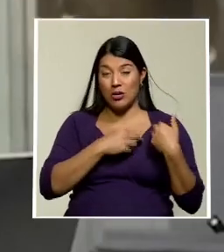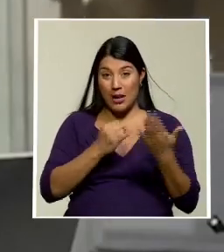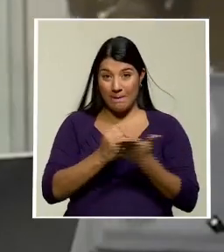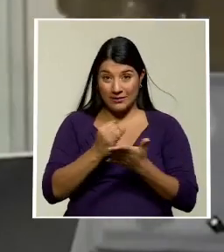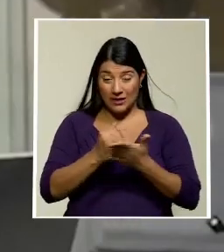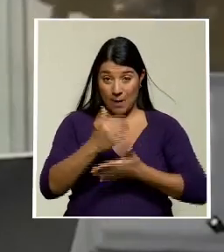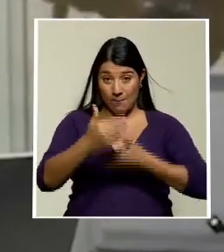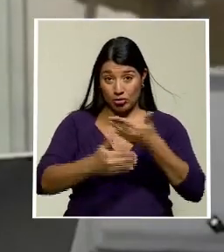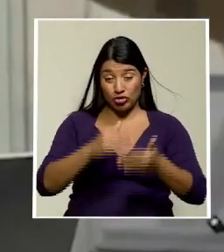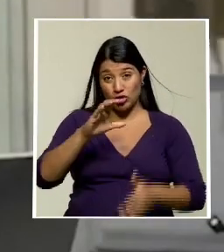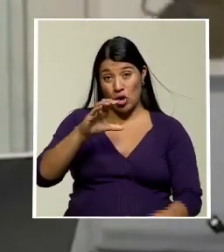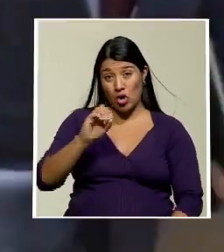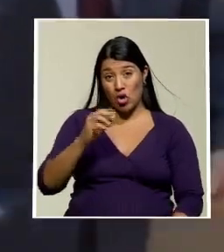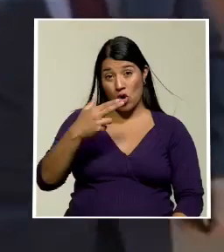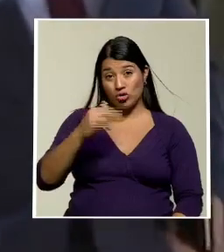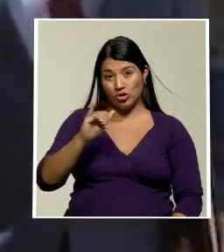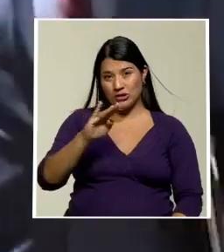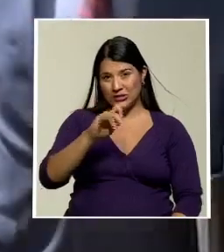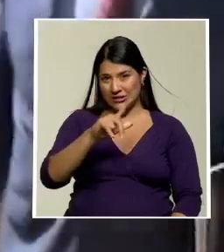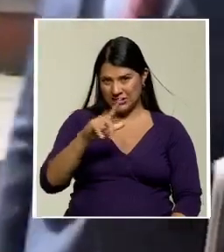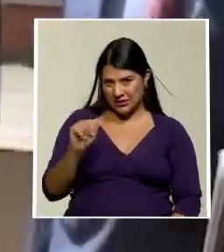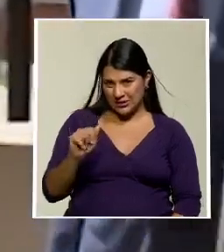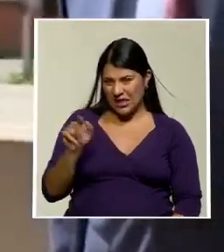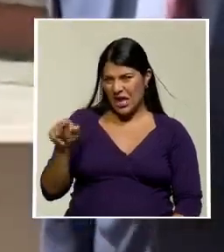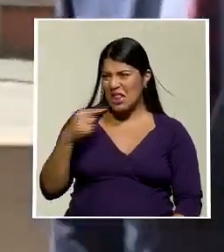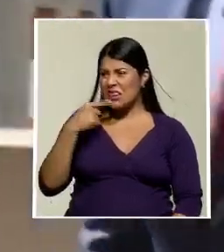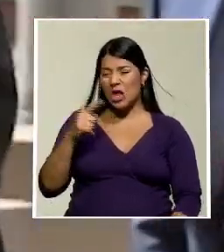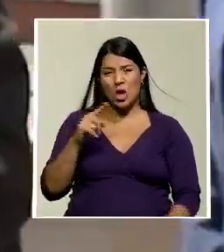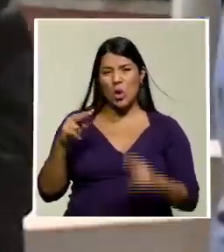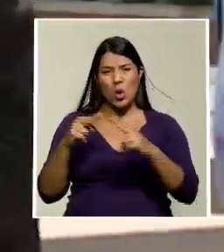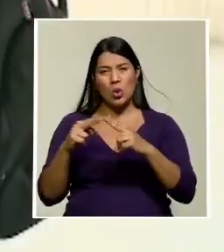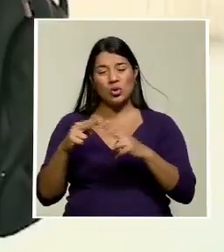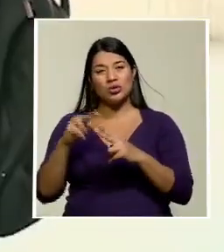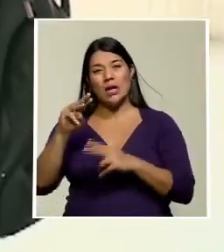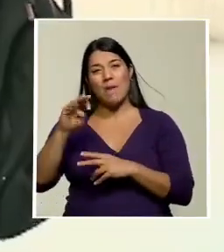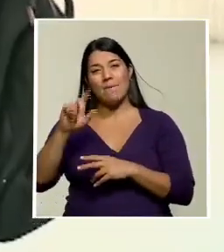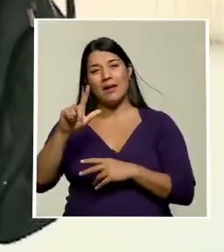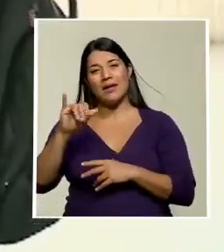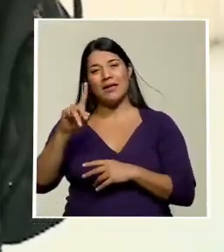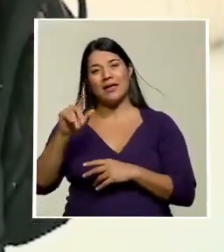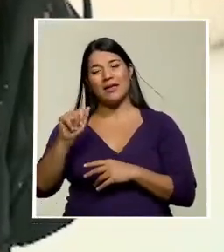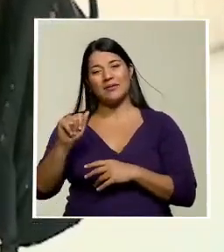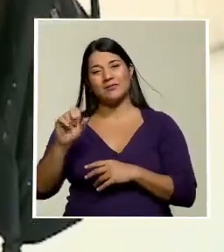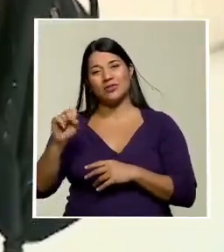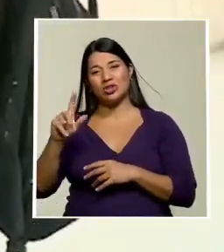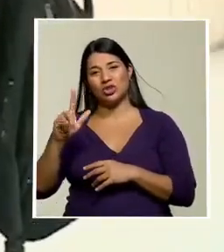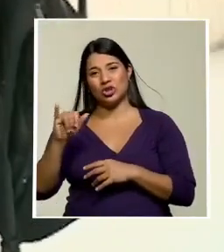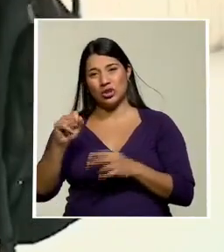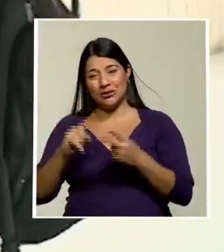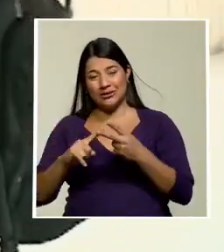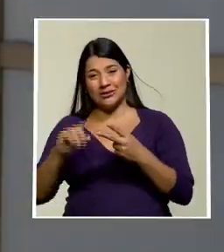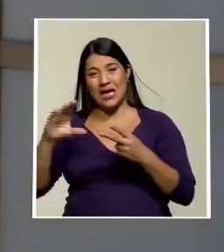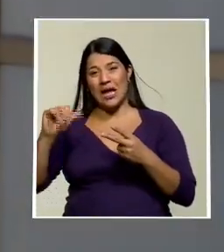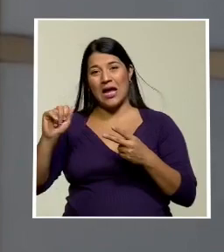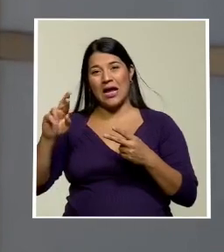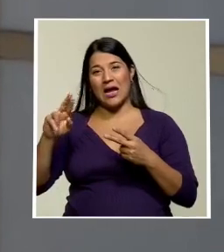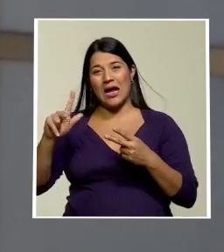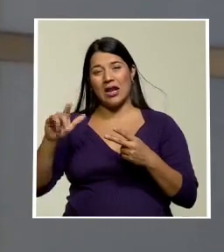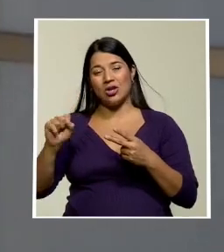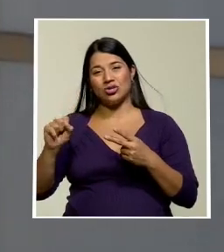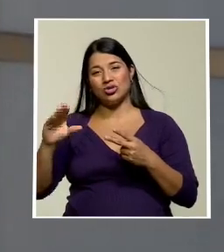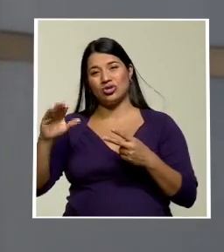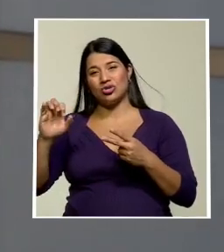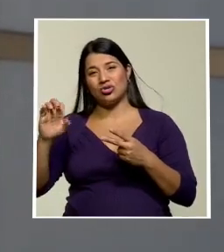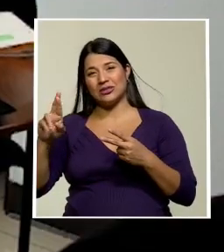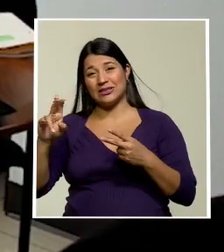Saldarriaga expuso que él no conocía a Mérida Solís a Carlos Cerdas y otros empresarios involucrados en este caso de corrupción